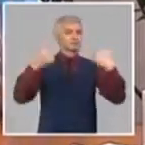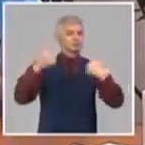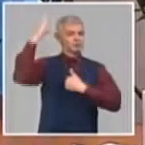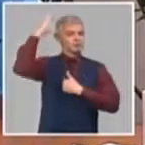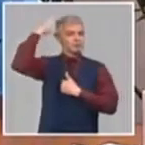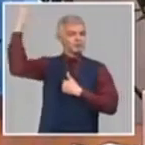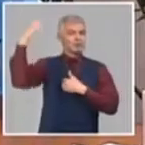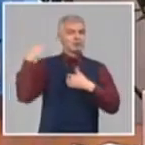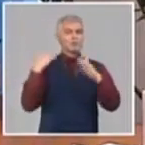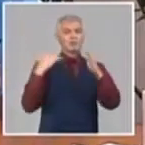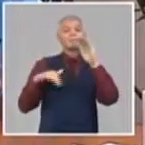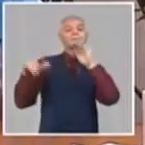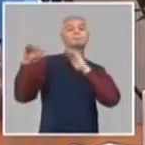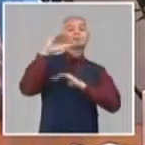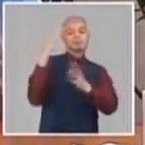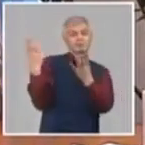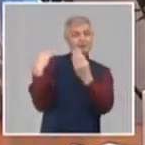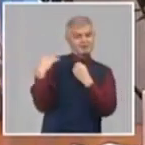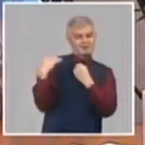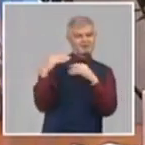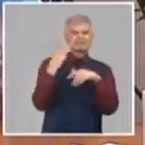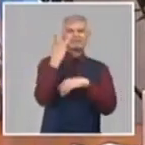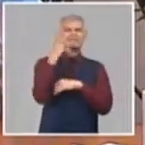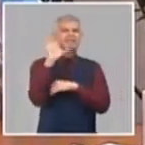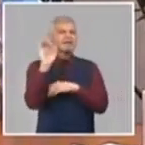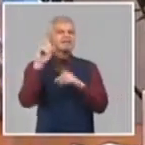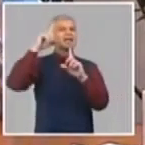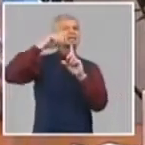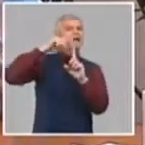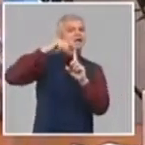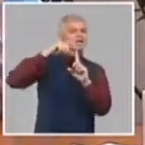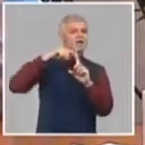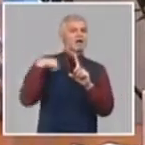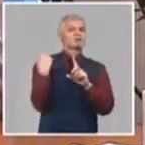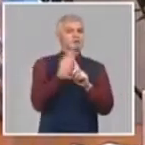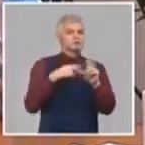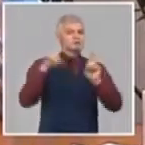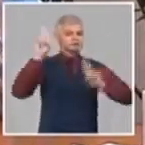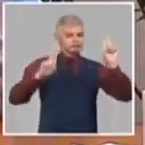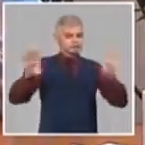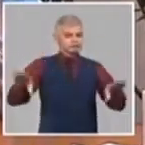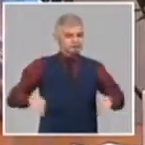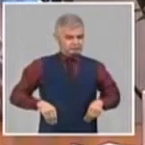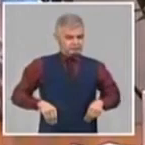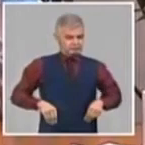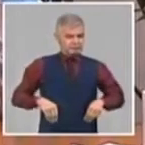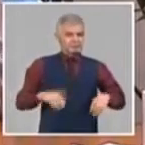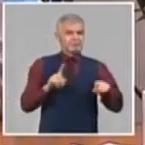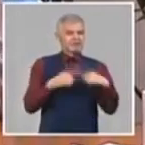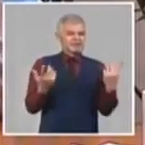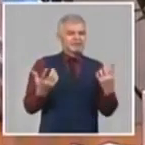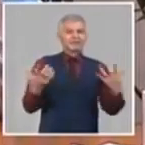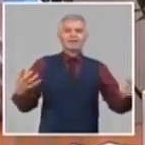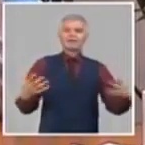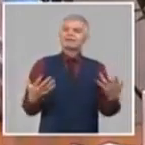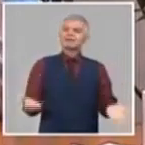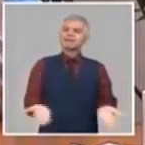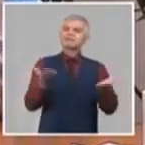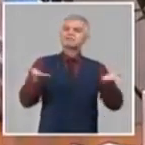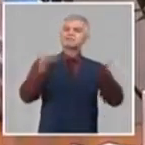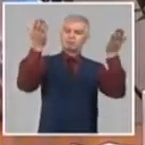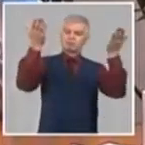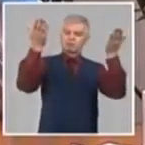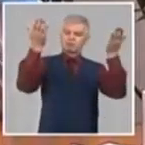en nuestro caso son 30 tareas que hemos asumido para el crecimiento cañero y agropecuario del sector. El